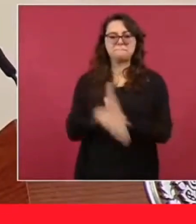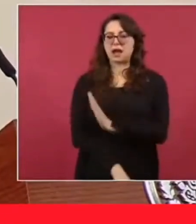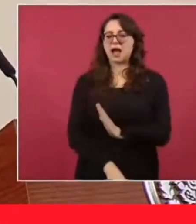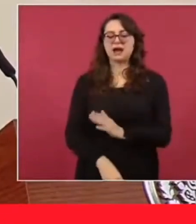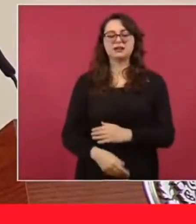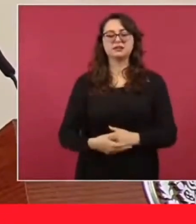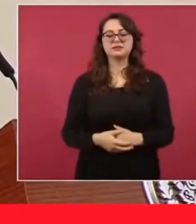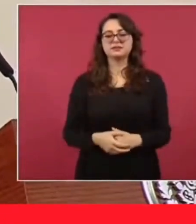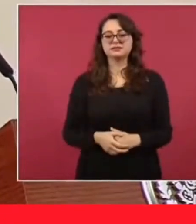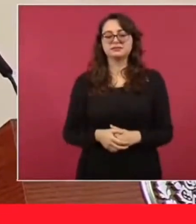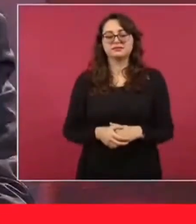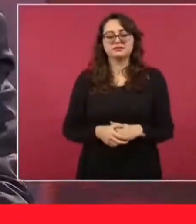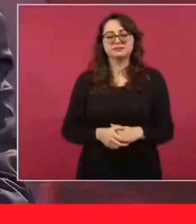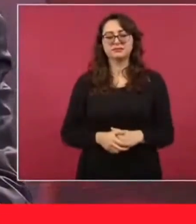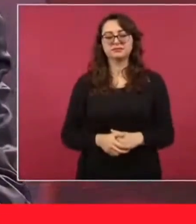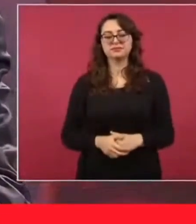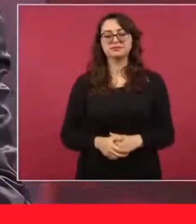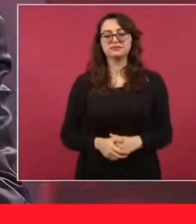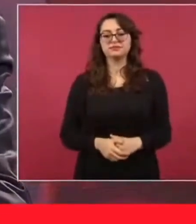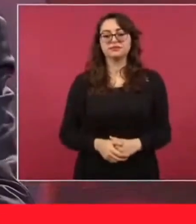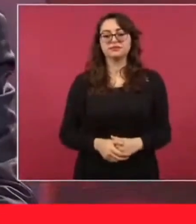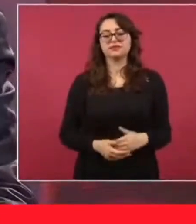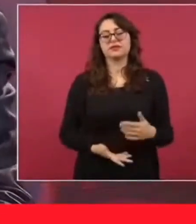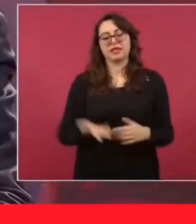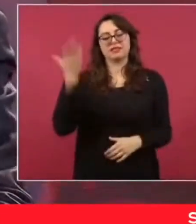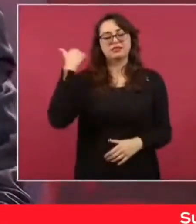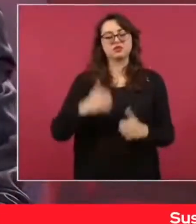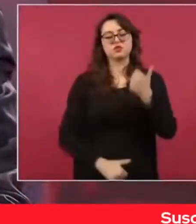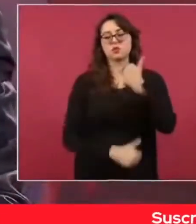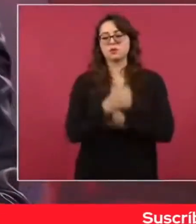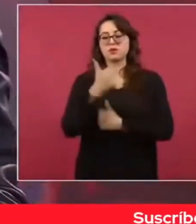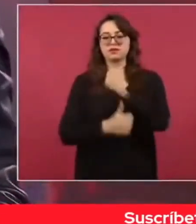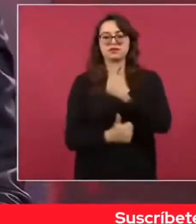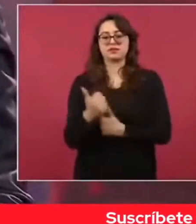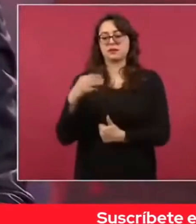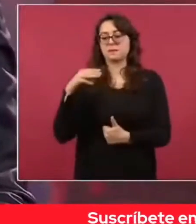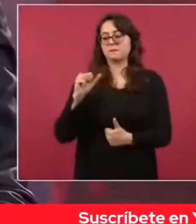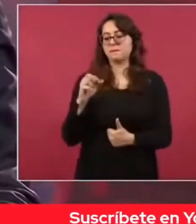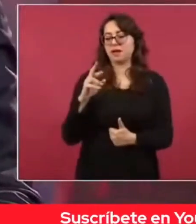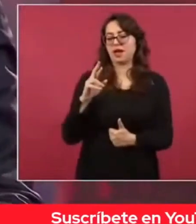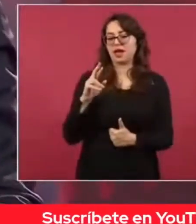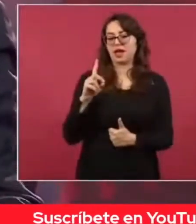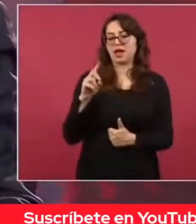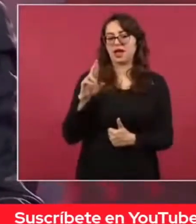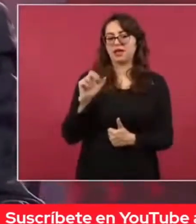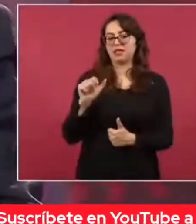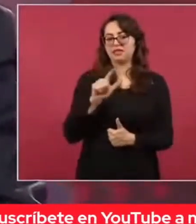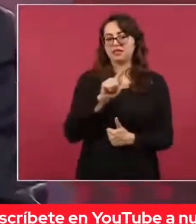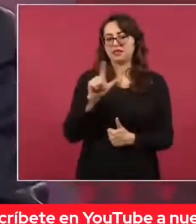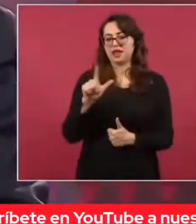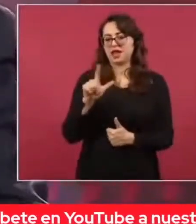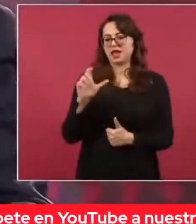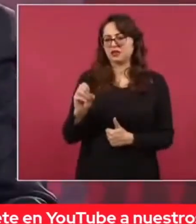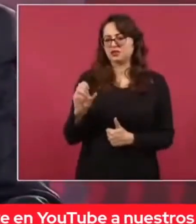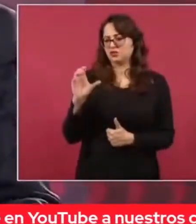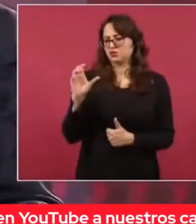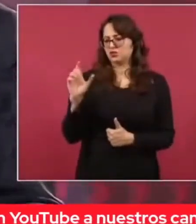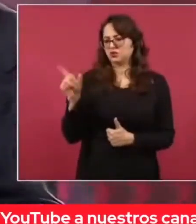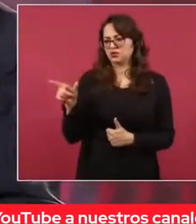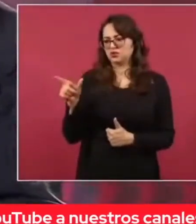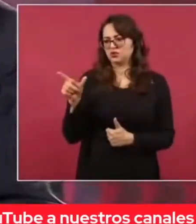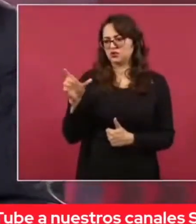igualó Madrazo y Kril, no sé por qué dijo Kril